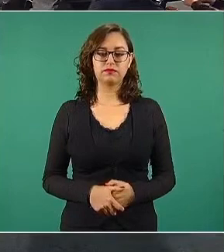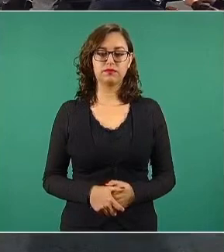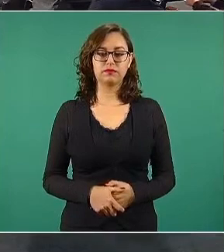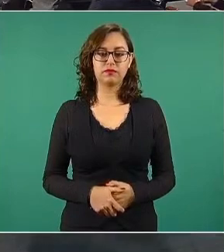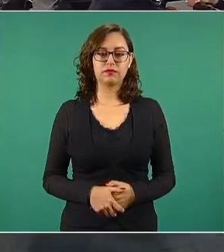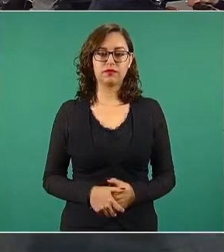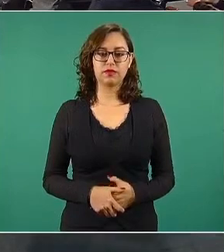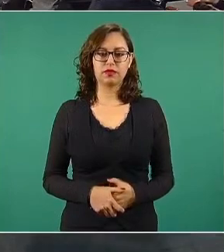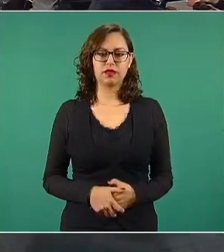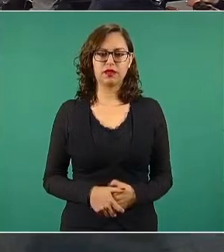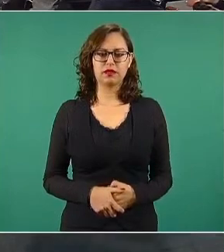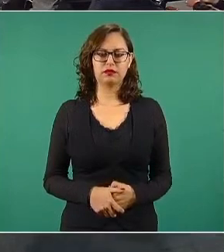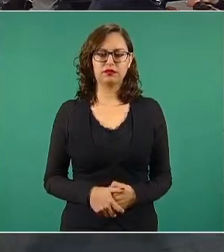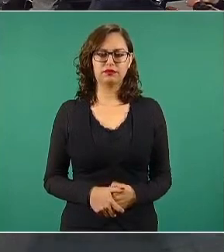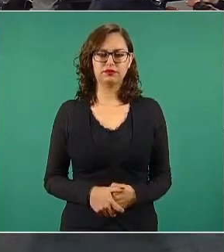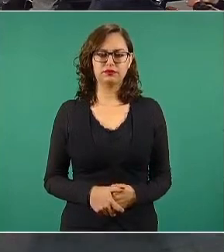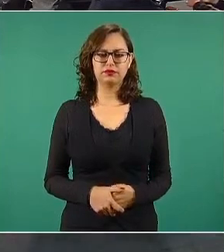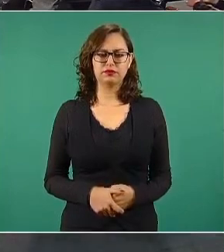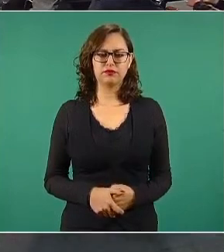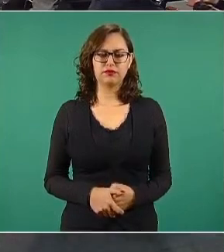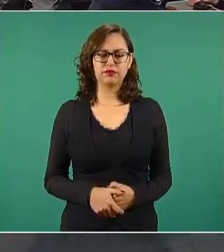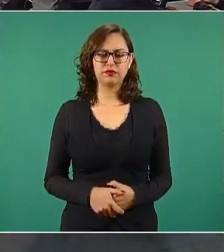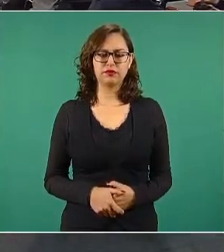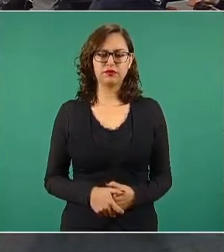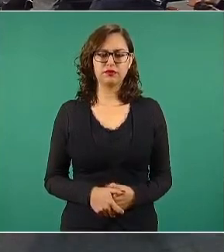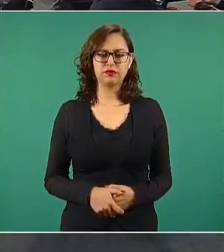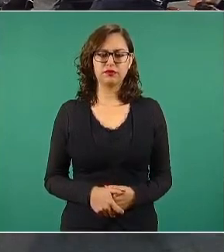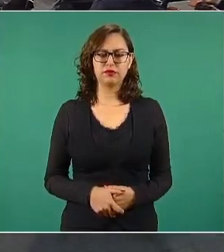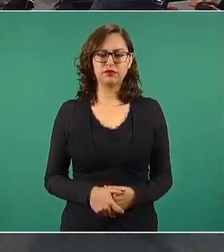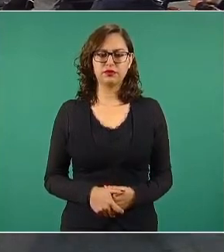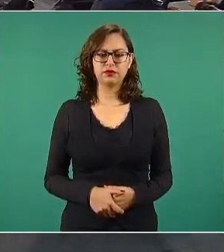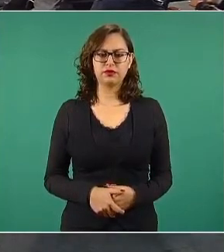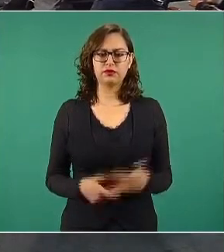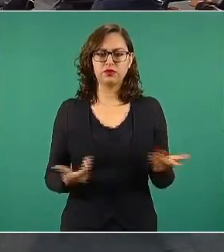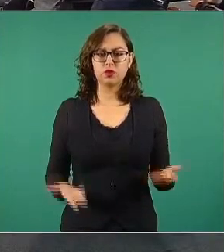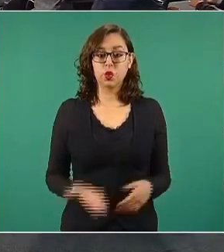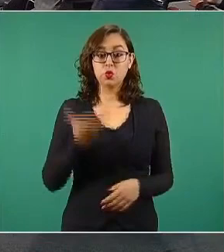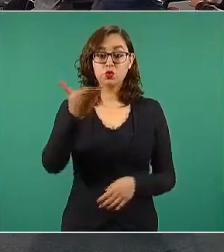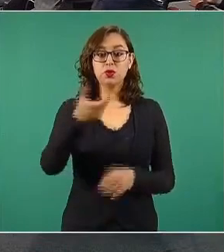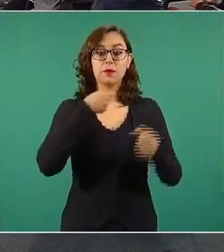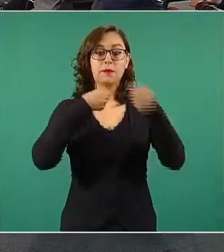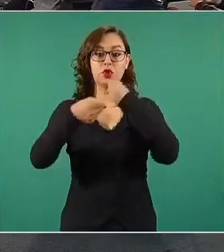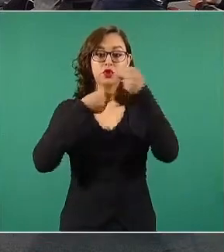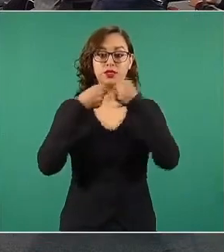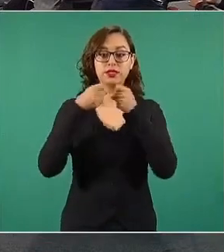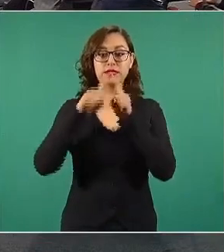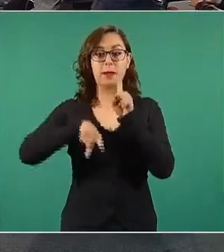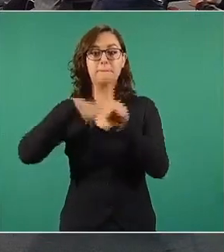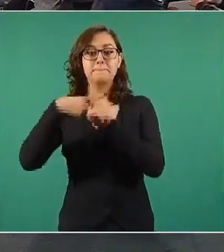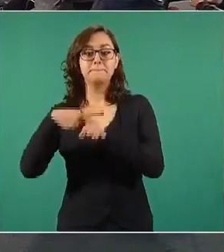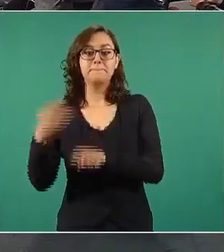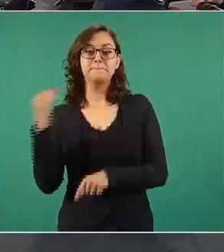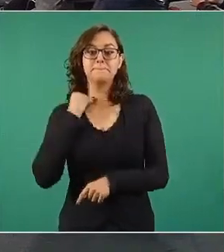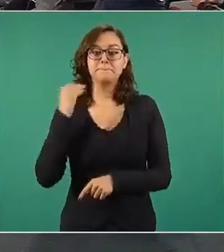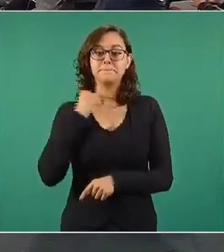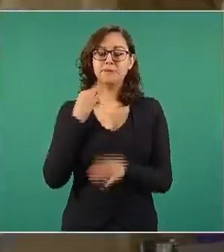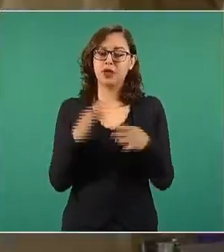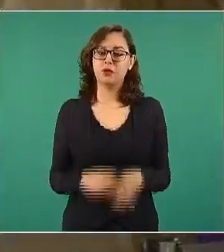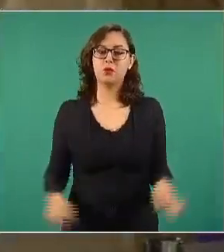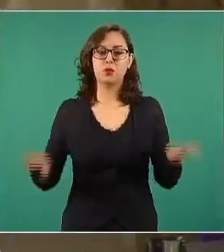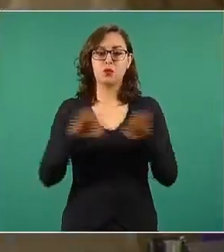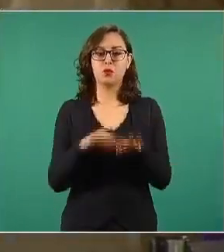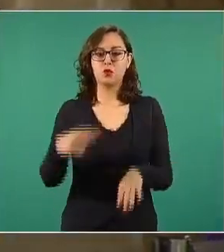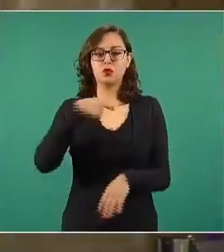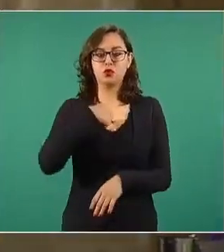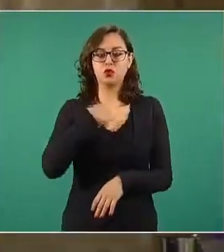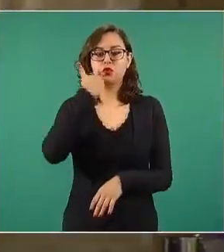Señor Chen, es muy importante para mí, porque usted es periodista y abogado, lo que yo quería exponerle al señor Presidente